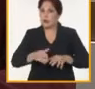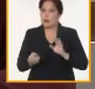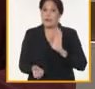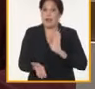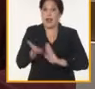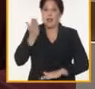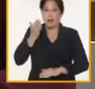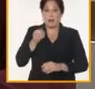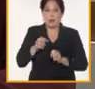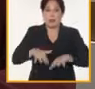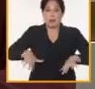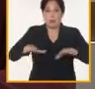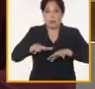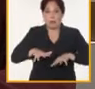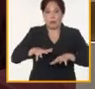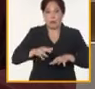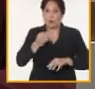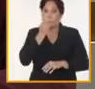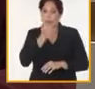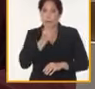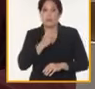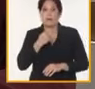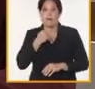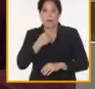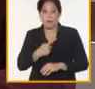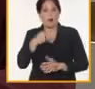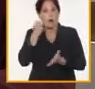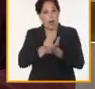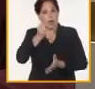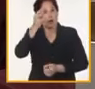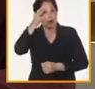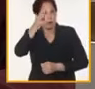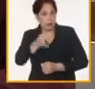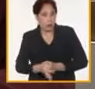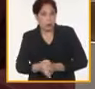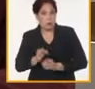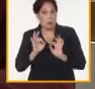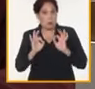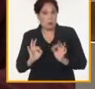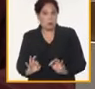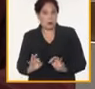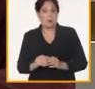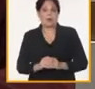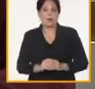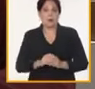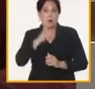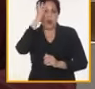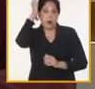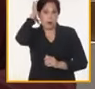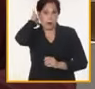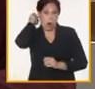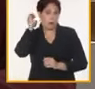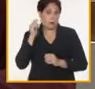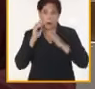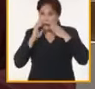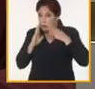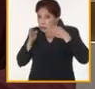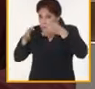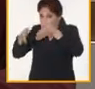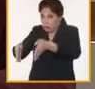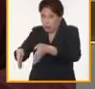como concluyó Montiadudo ratificando lo que nos planteó el general de éxito hay que virarse para la tierra